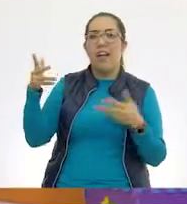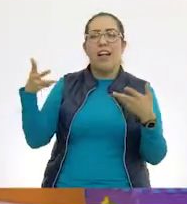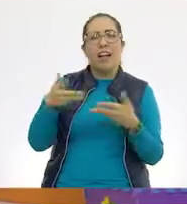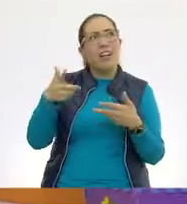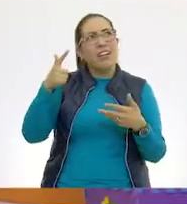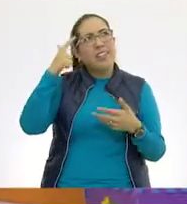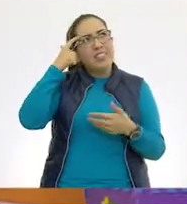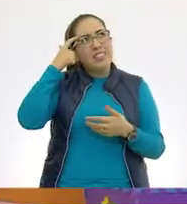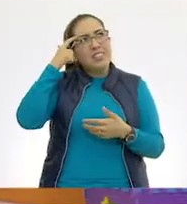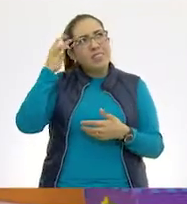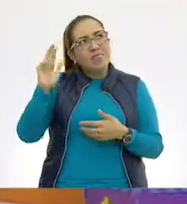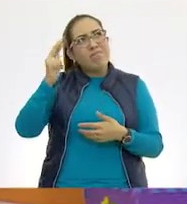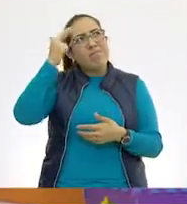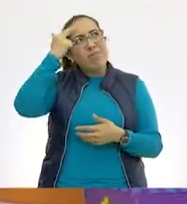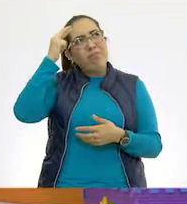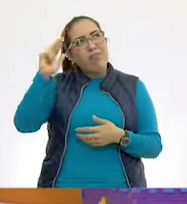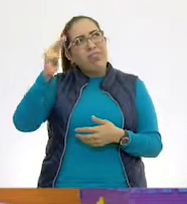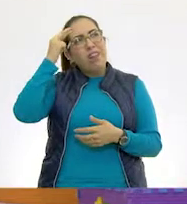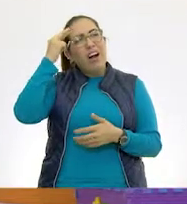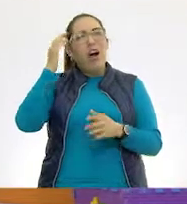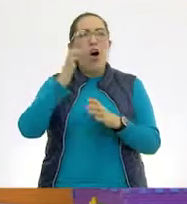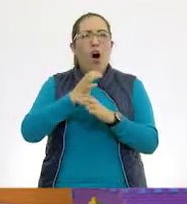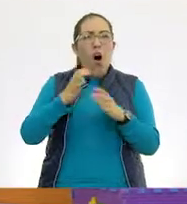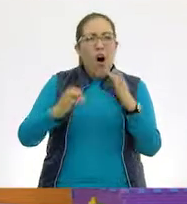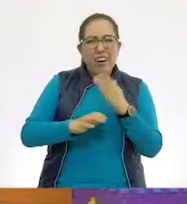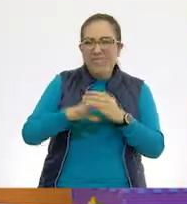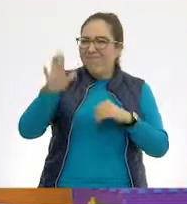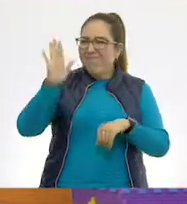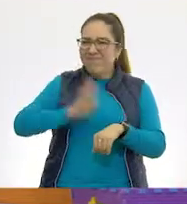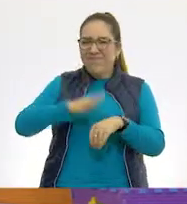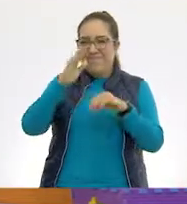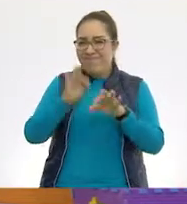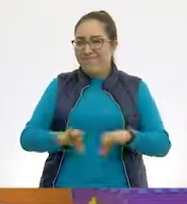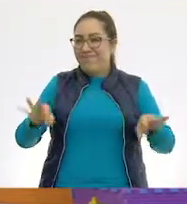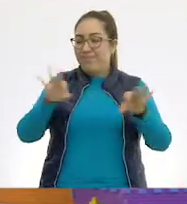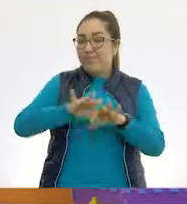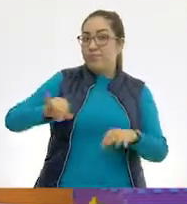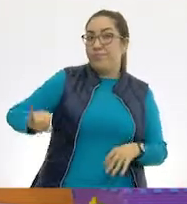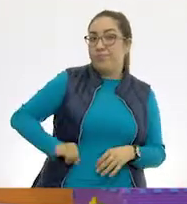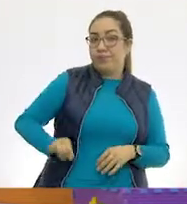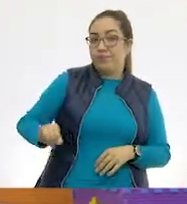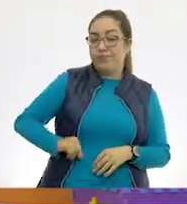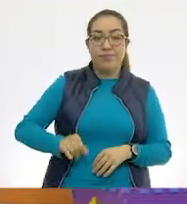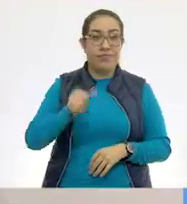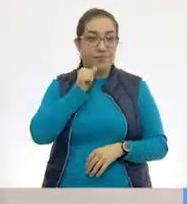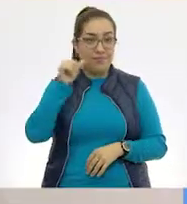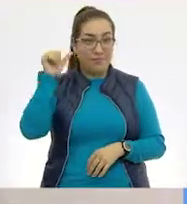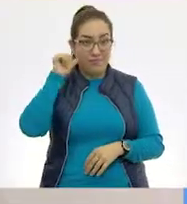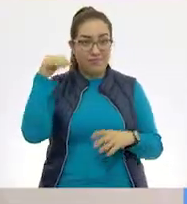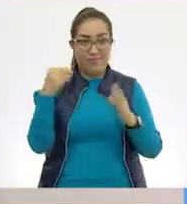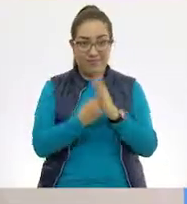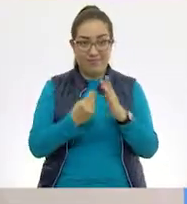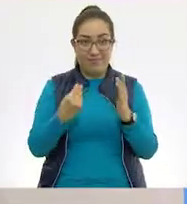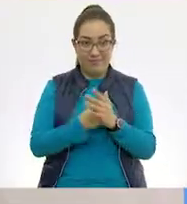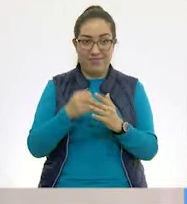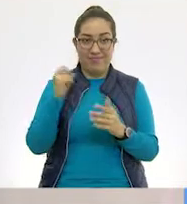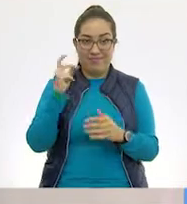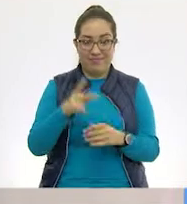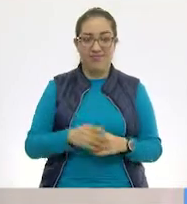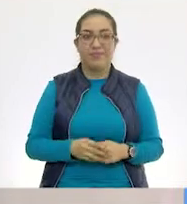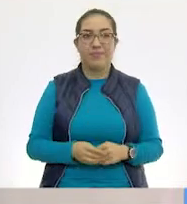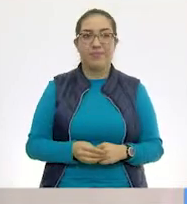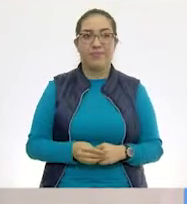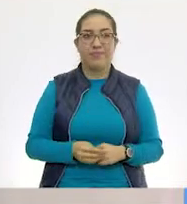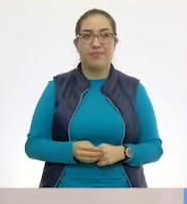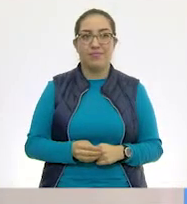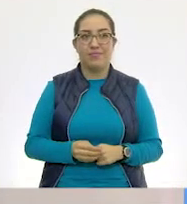recordando cuáles eran esos datos más interesantes de lo que vimos en la clase anterior. ¿Sale? Entonces,